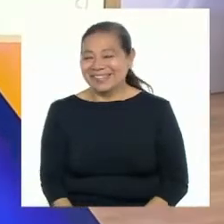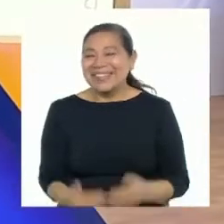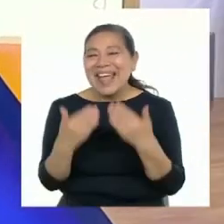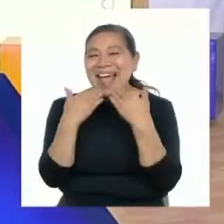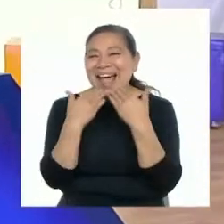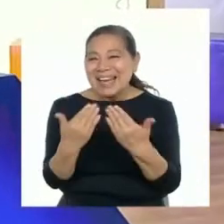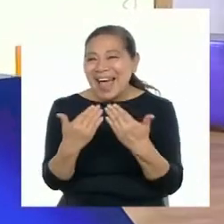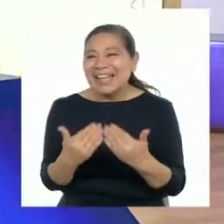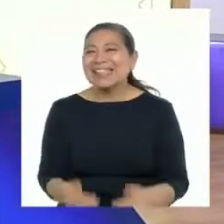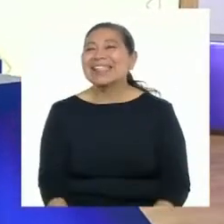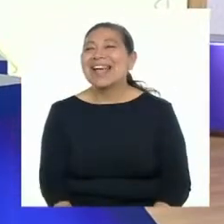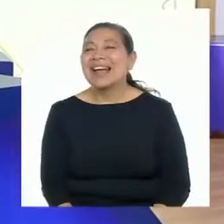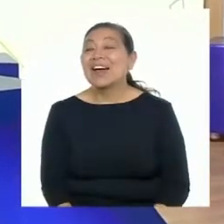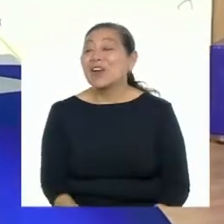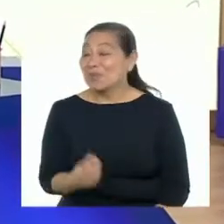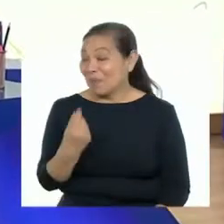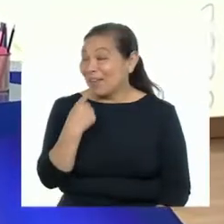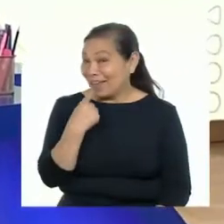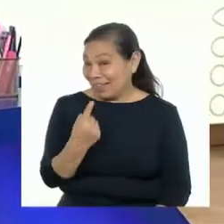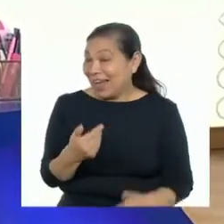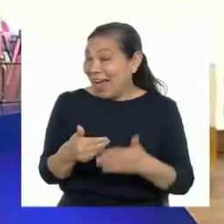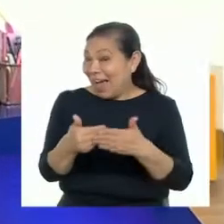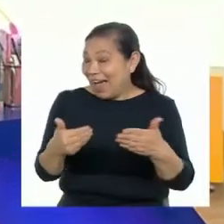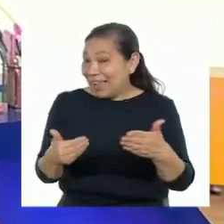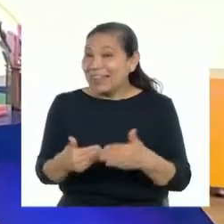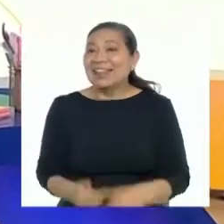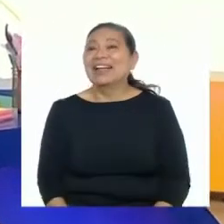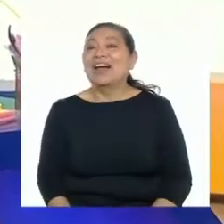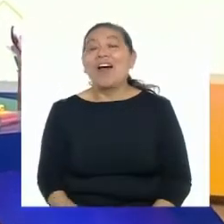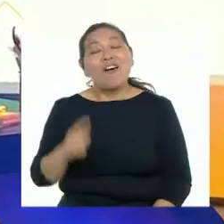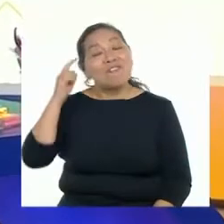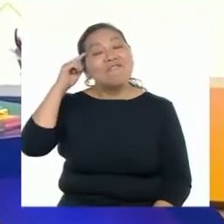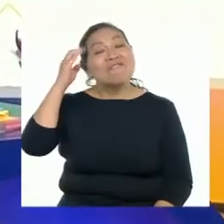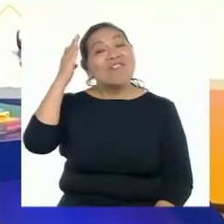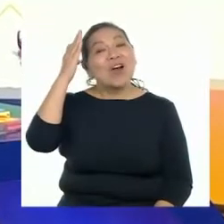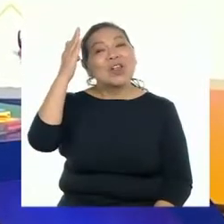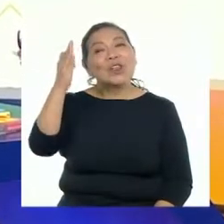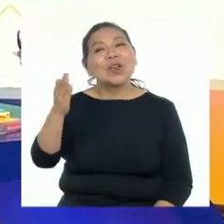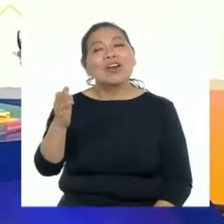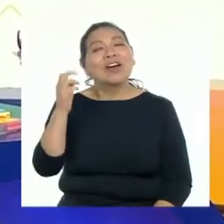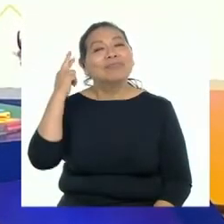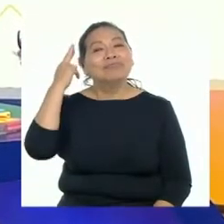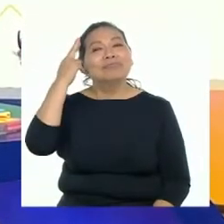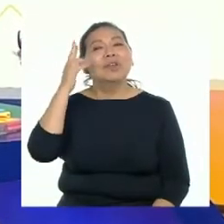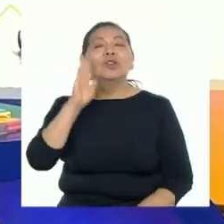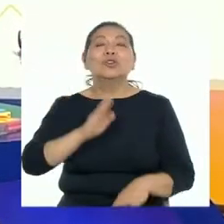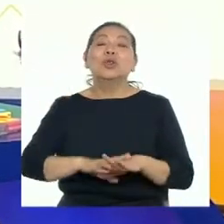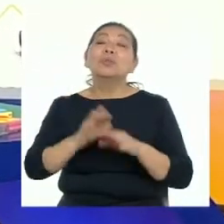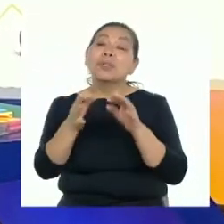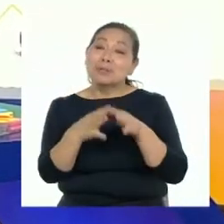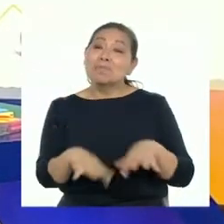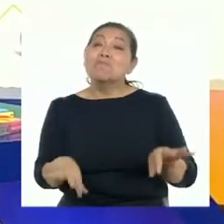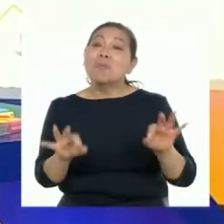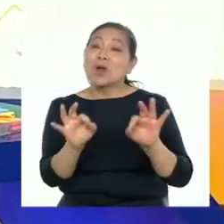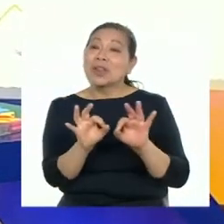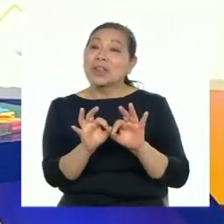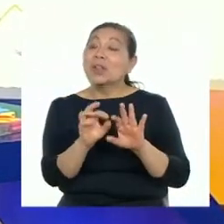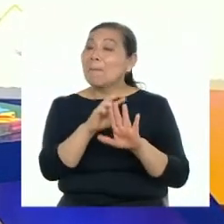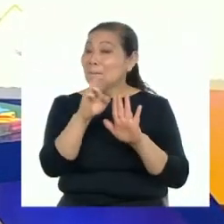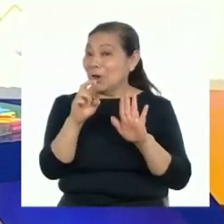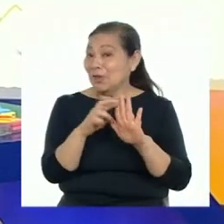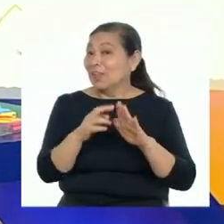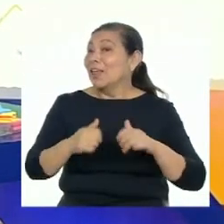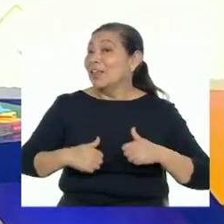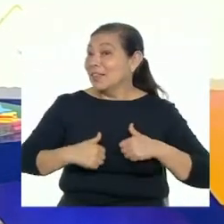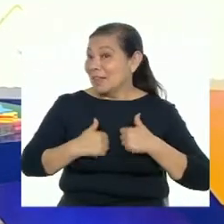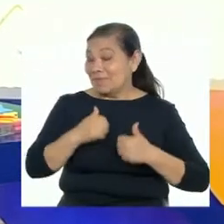¡Gracias, Jormán! Como mencioné al inicio, hoy hablaremos sobre el futuro y continuaremos reflexionando sobre la importancia de tener un proyecto